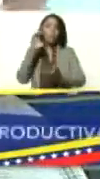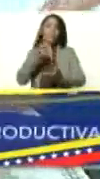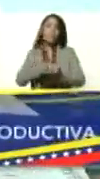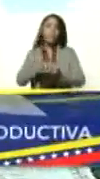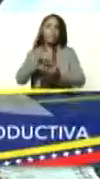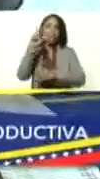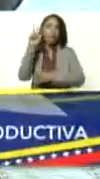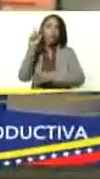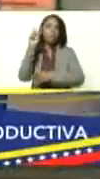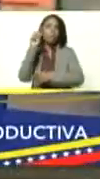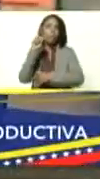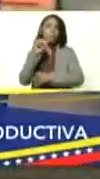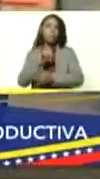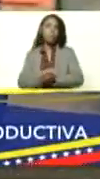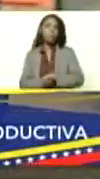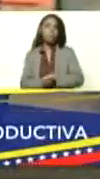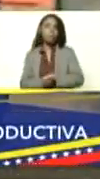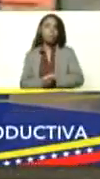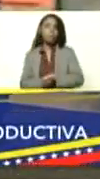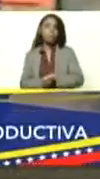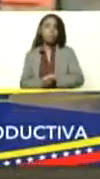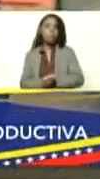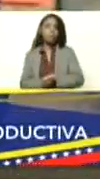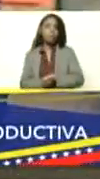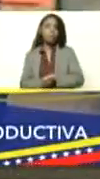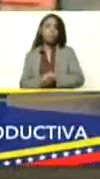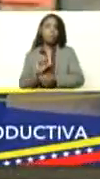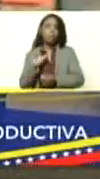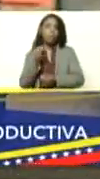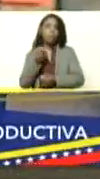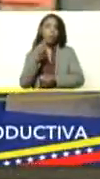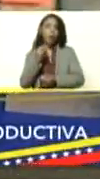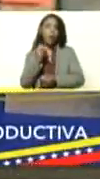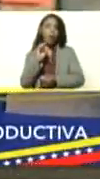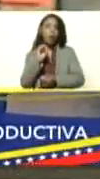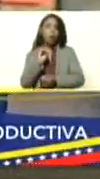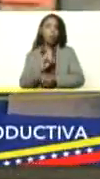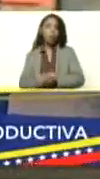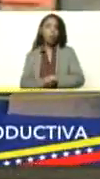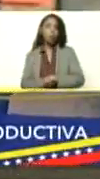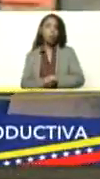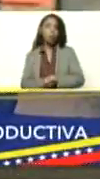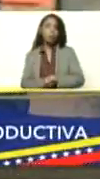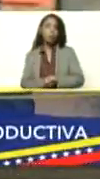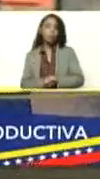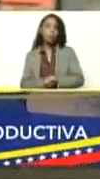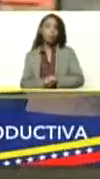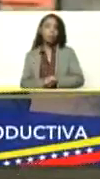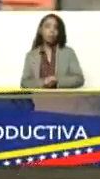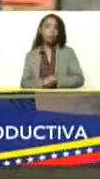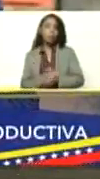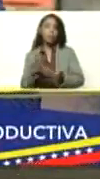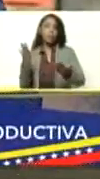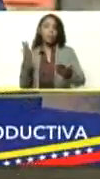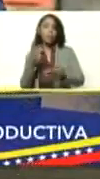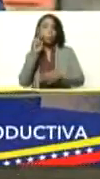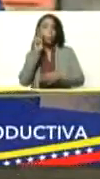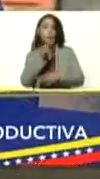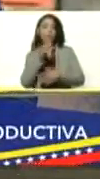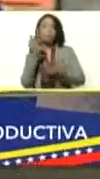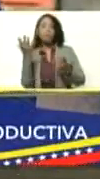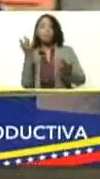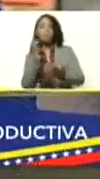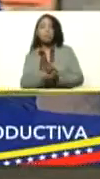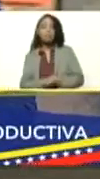estado Lara también en Guaros Los Guaros Los Guaros adelante Vamos a ver pues